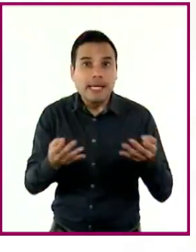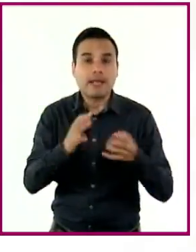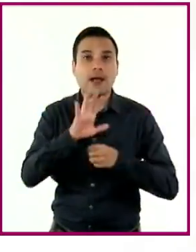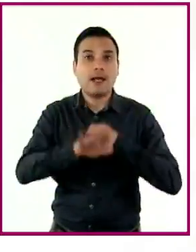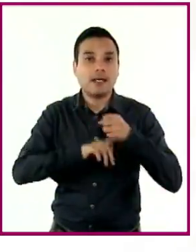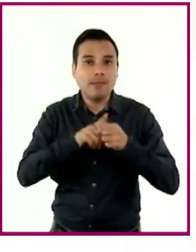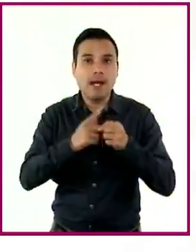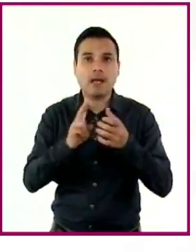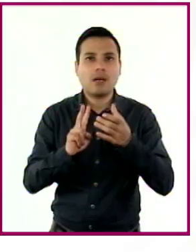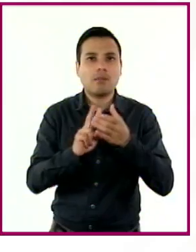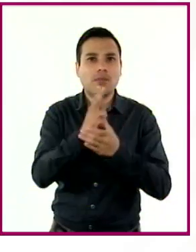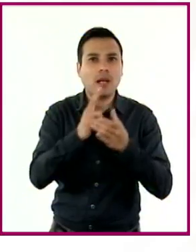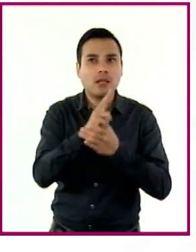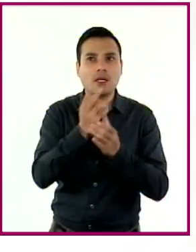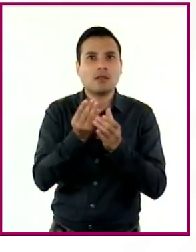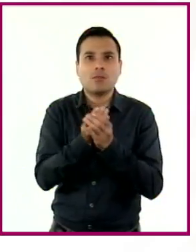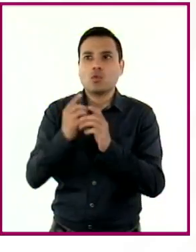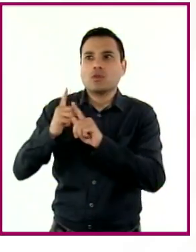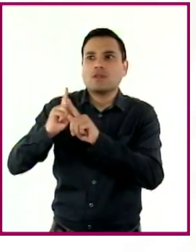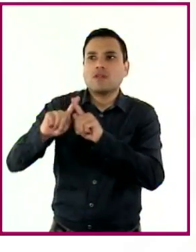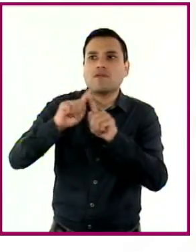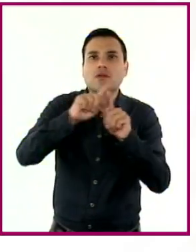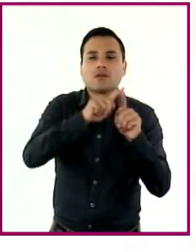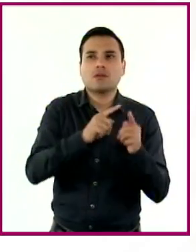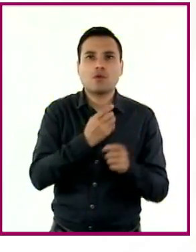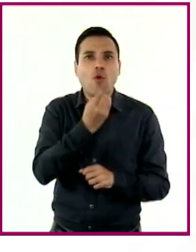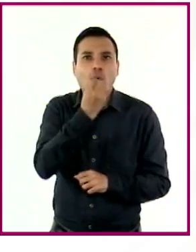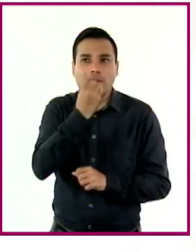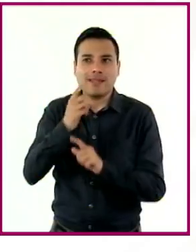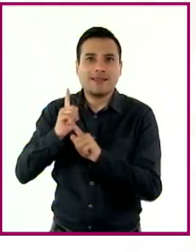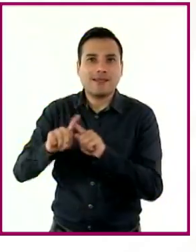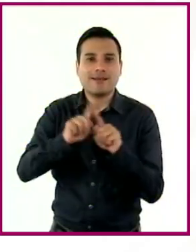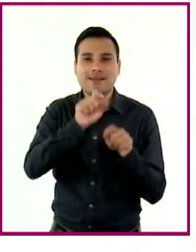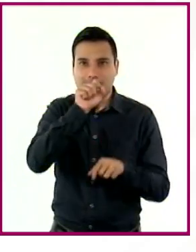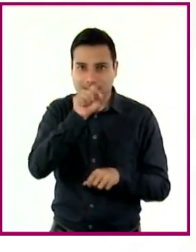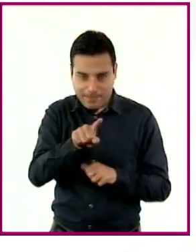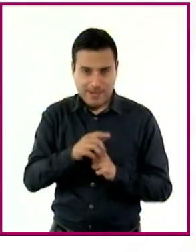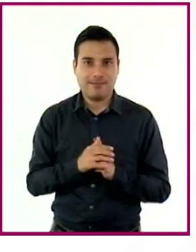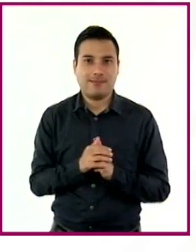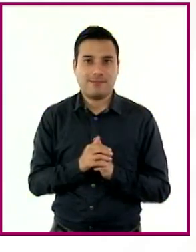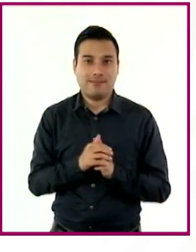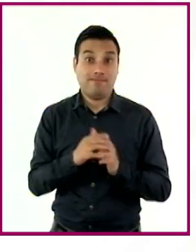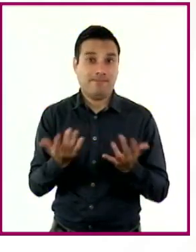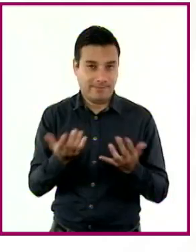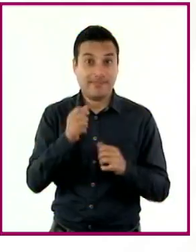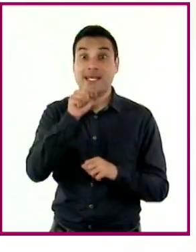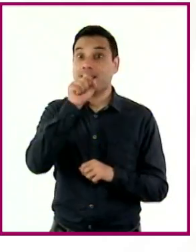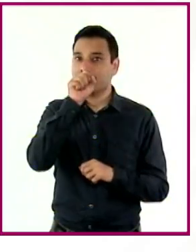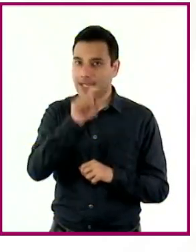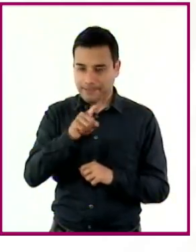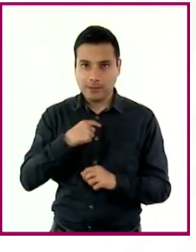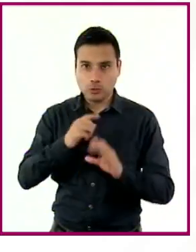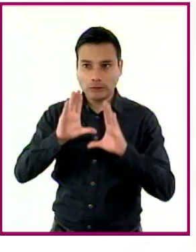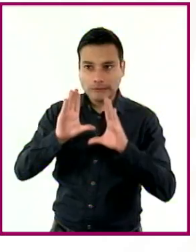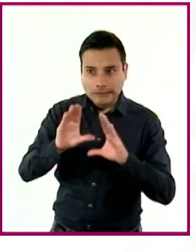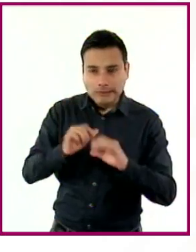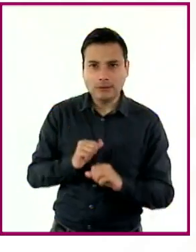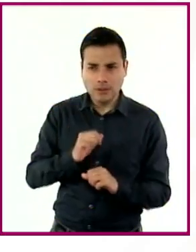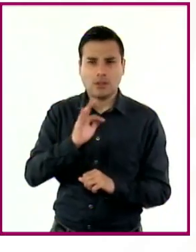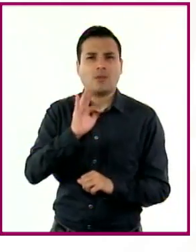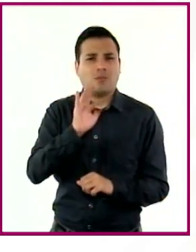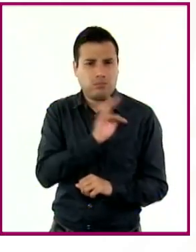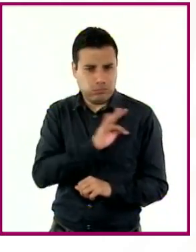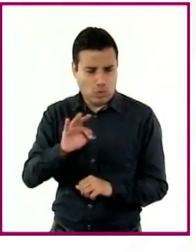la fauna y cómo finalmente es posible promover hábitos saludables a partir del tipo de alimentación